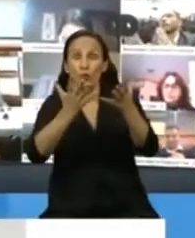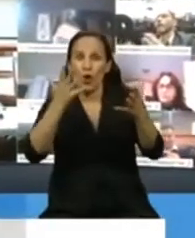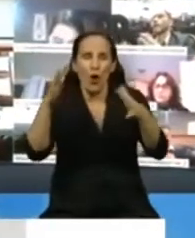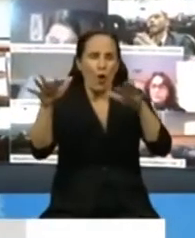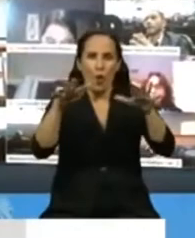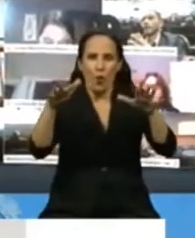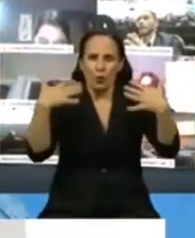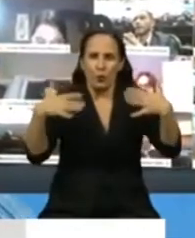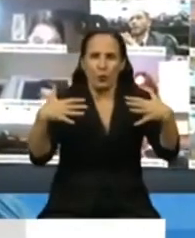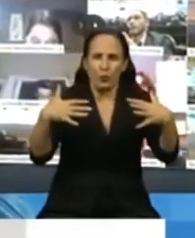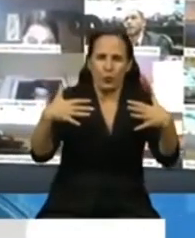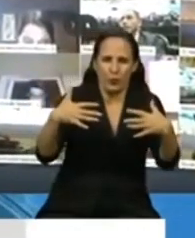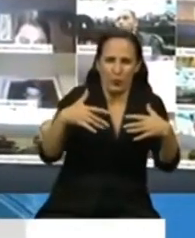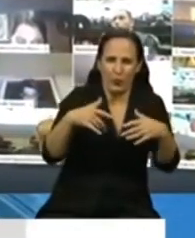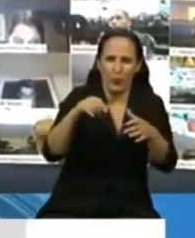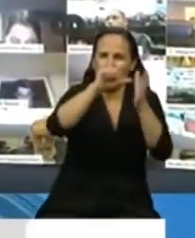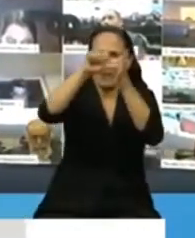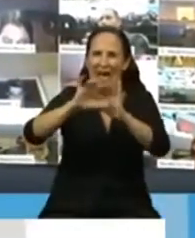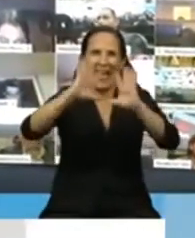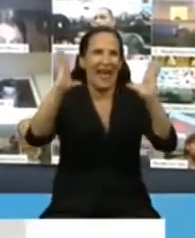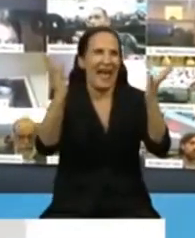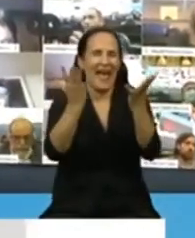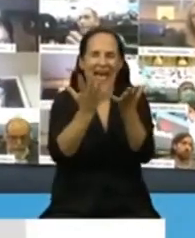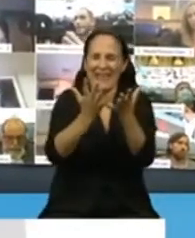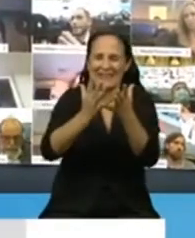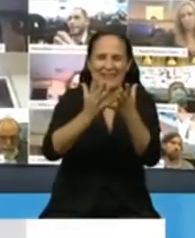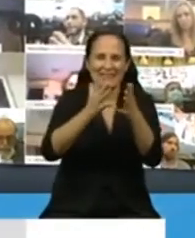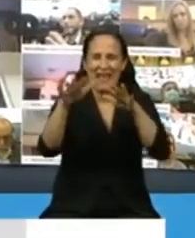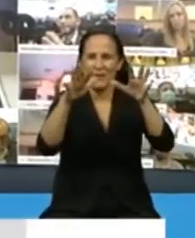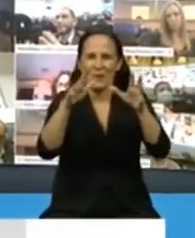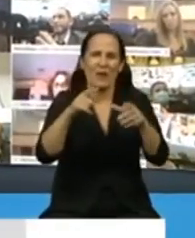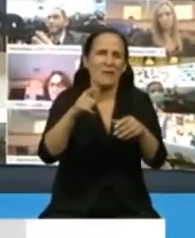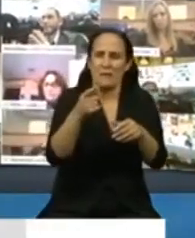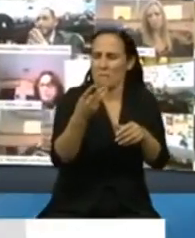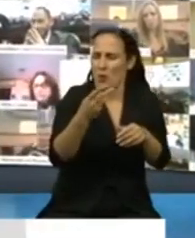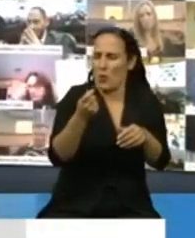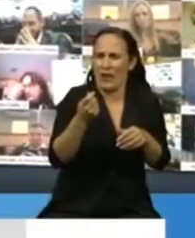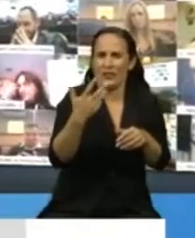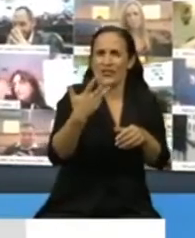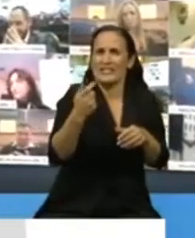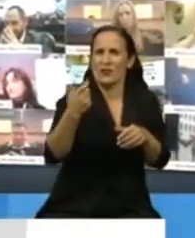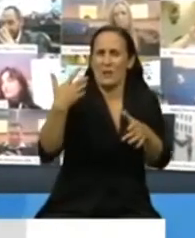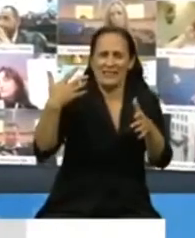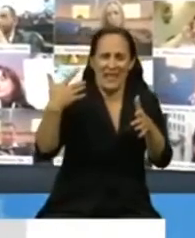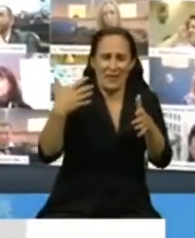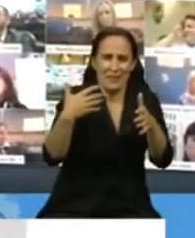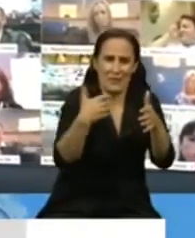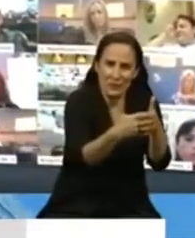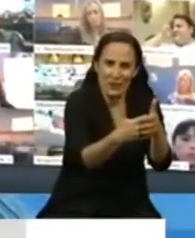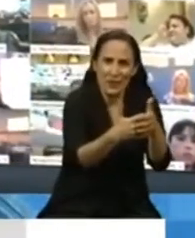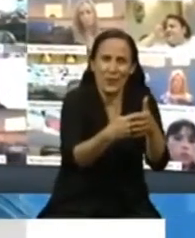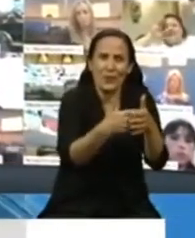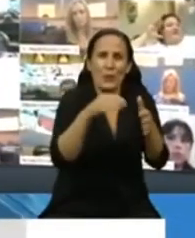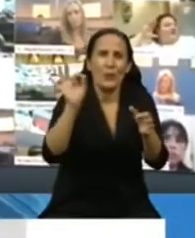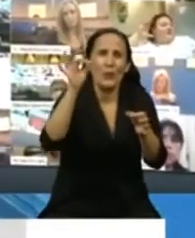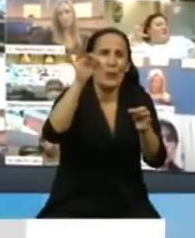sacudido de manera simultánea. En pocos meses, cuatro o cinco meses, un virus silencioso pero muy